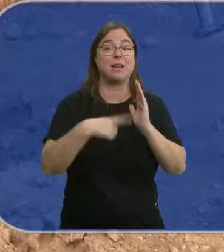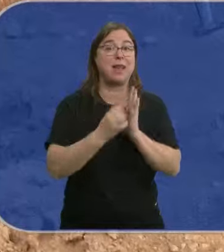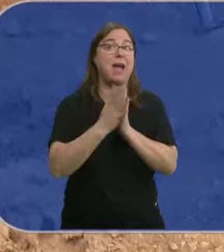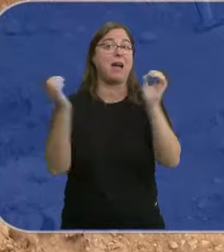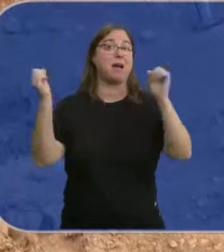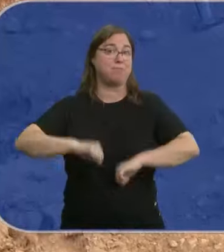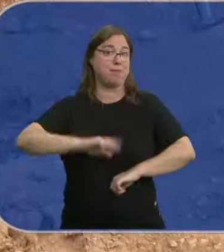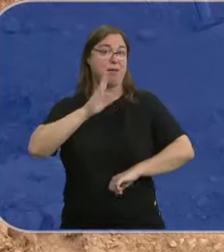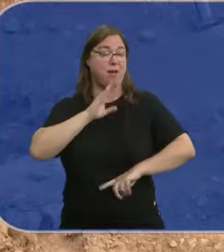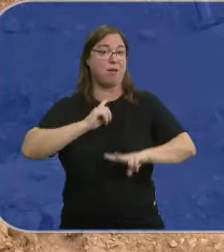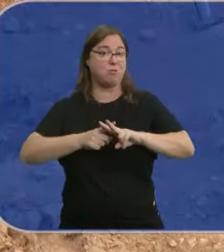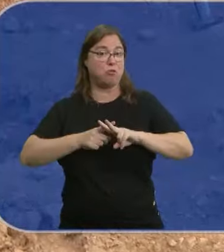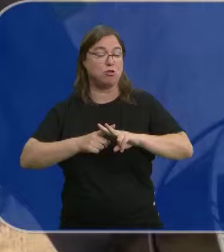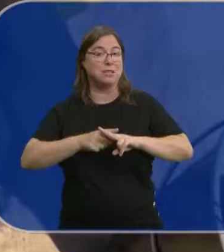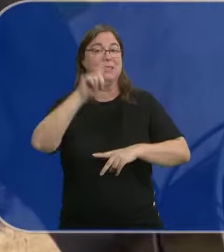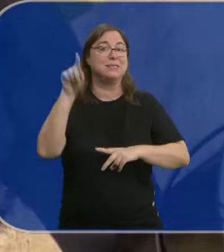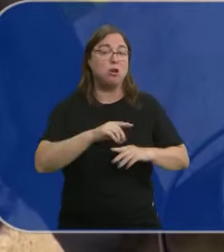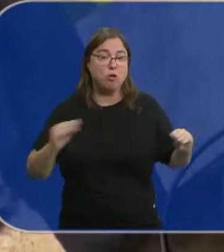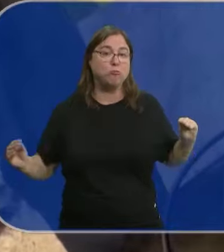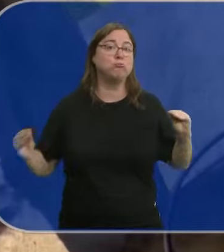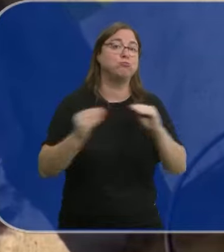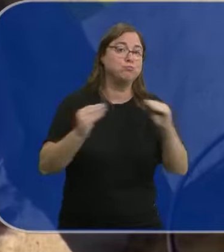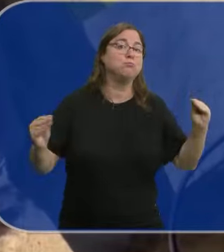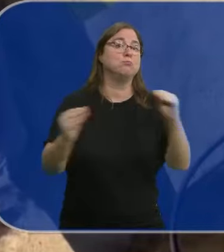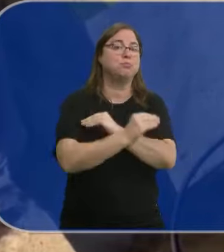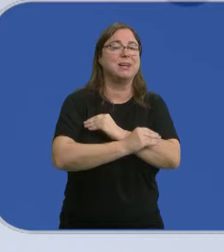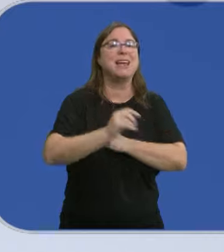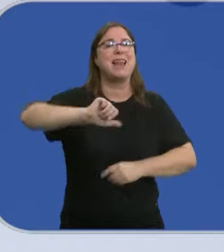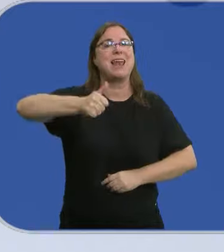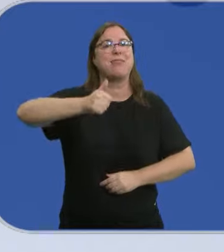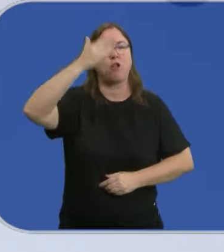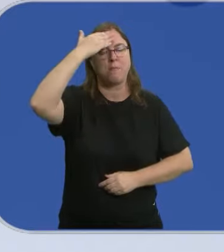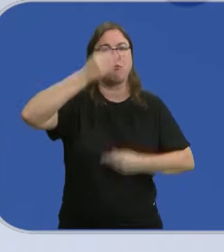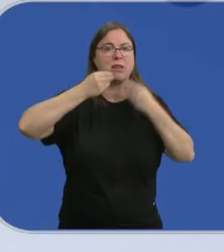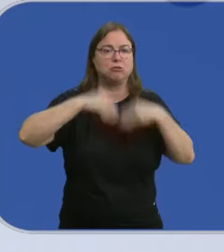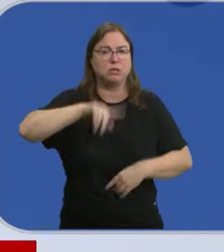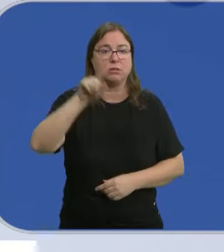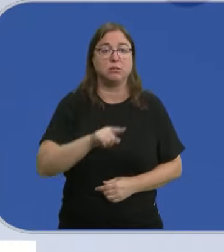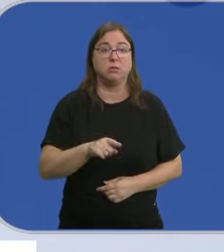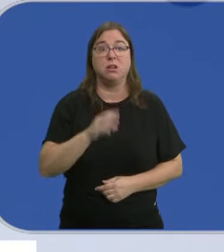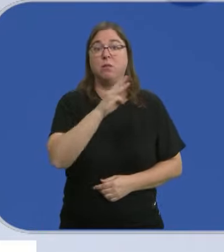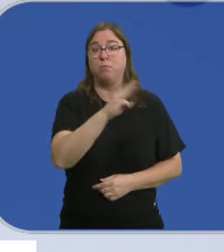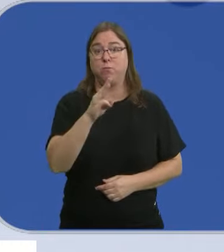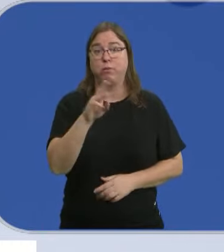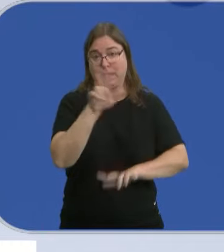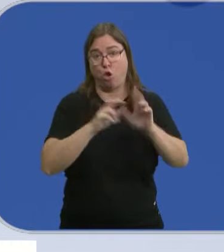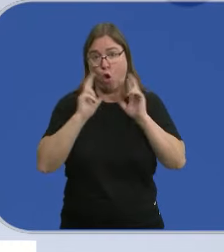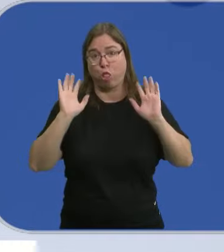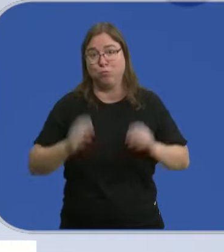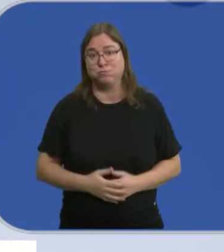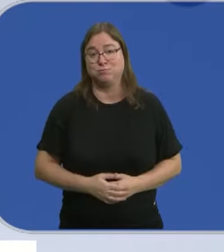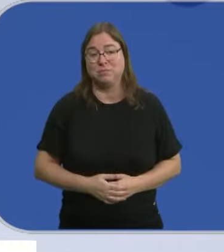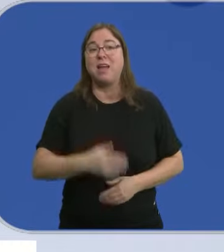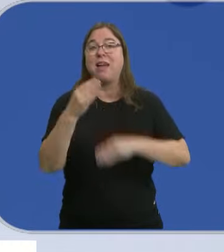acordó con Vox contraviene la normativa nacional en memoria histórica. El Partido Popular se ha metido en un lío gordo con esto.